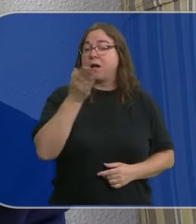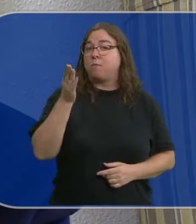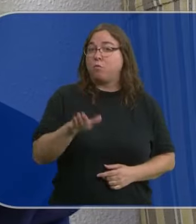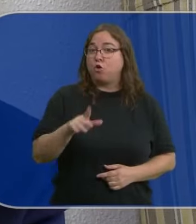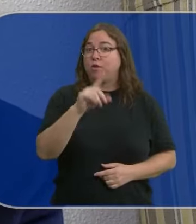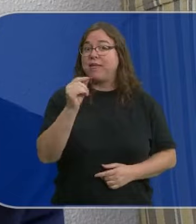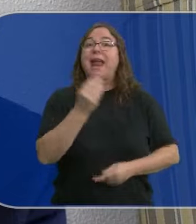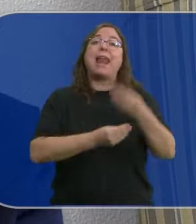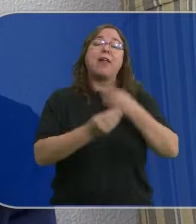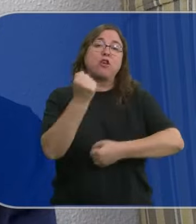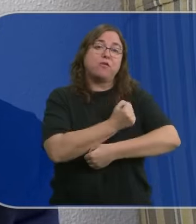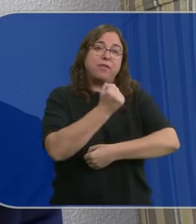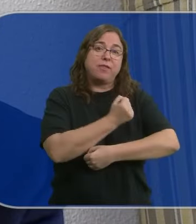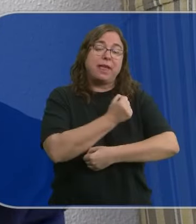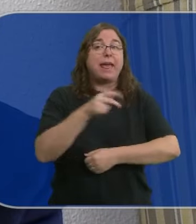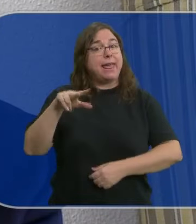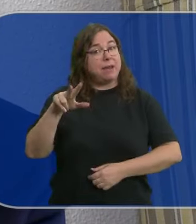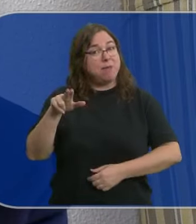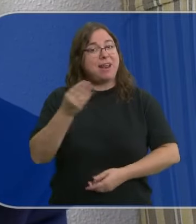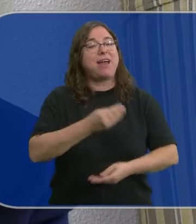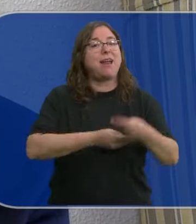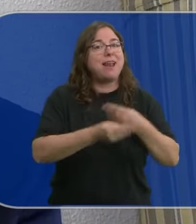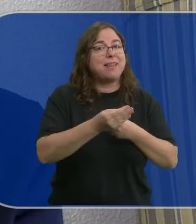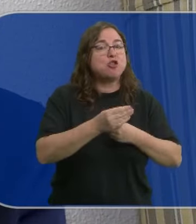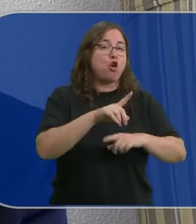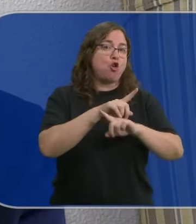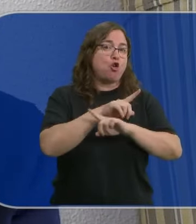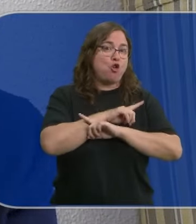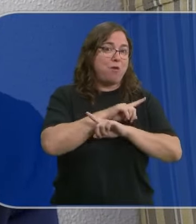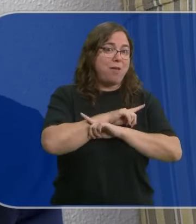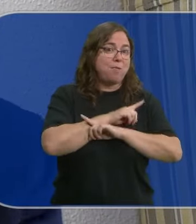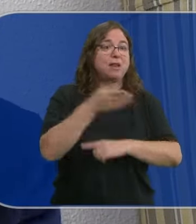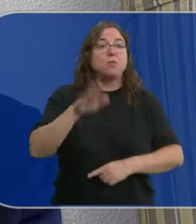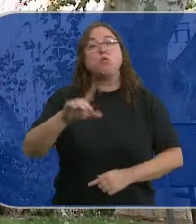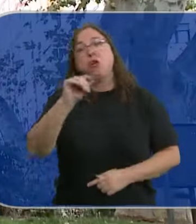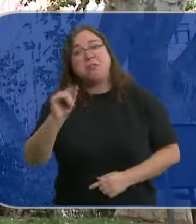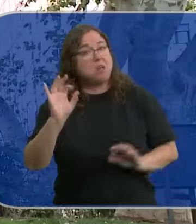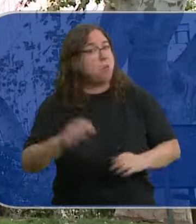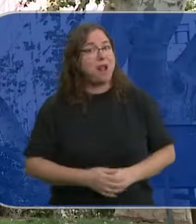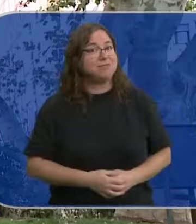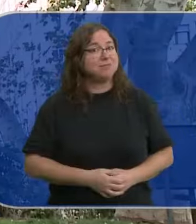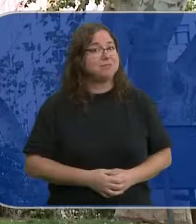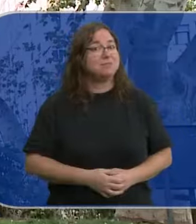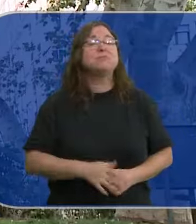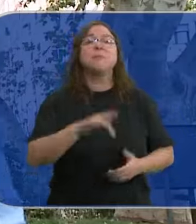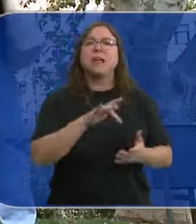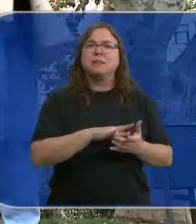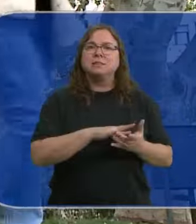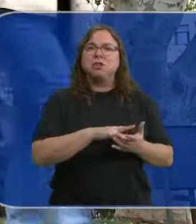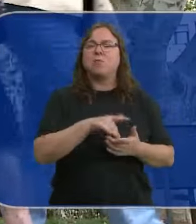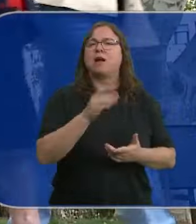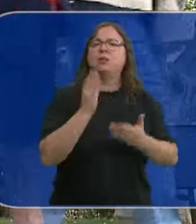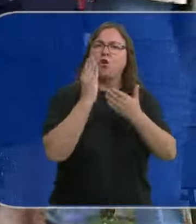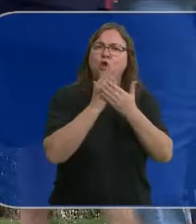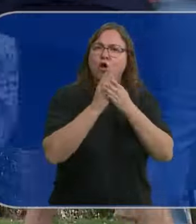de 100 y nació en diciembre. Y otra hermana nació en noviembre y también se murió de 100. Este estudio del Colegio de Actuarios de